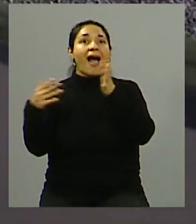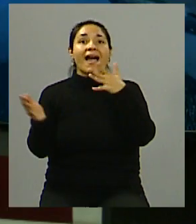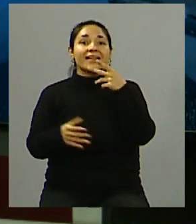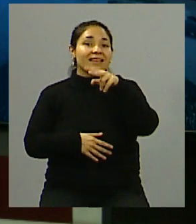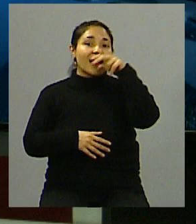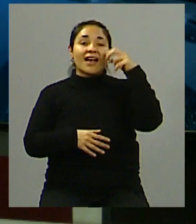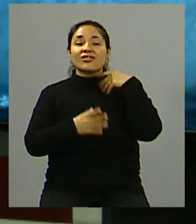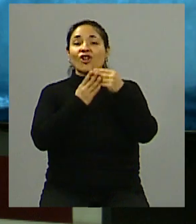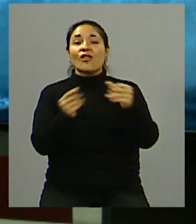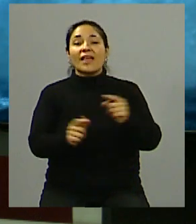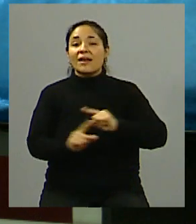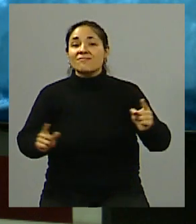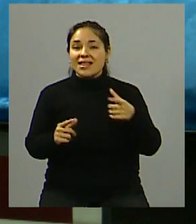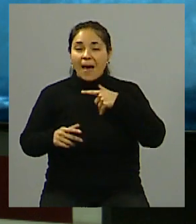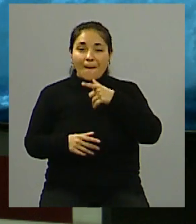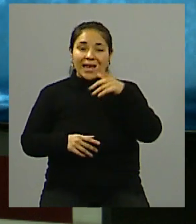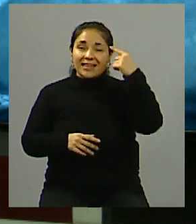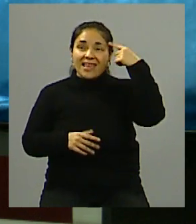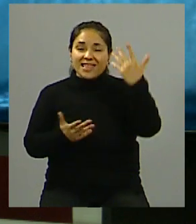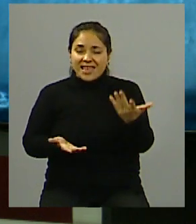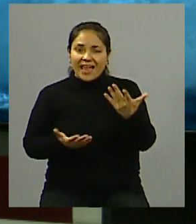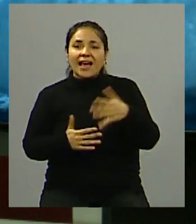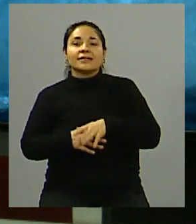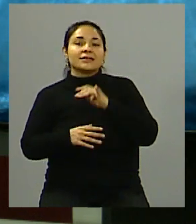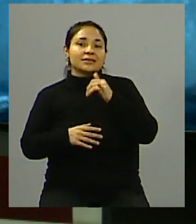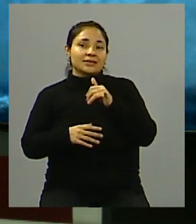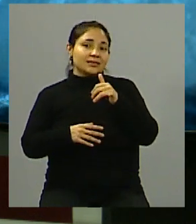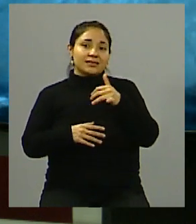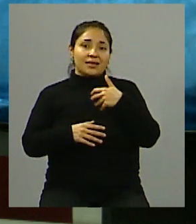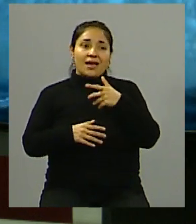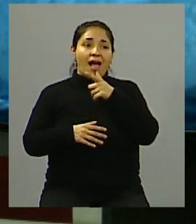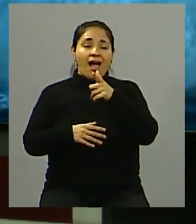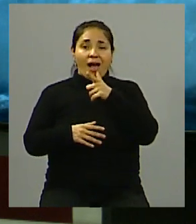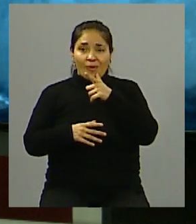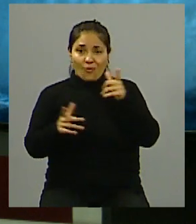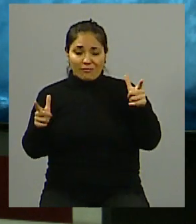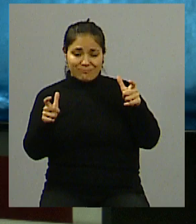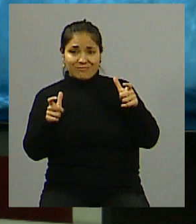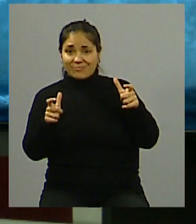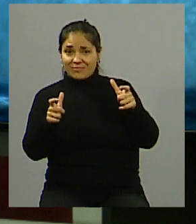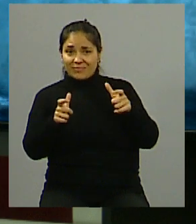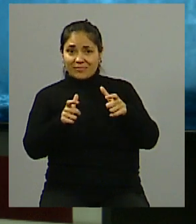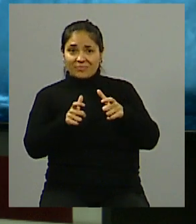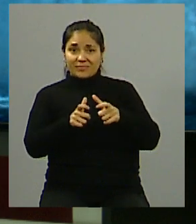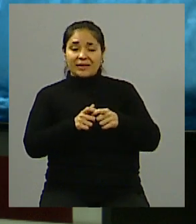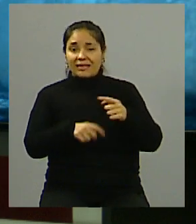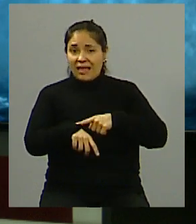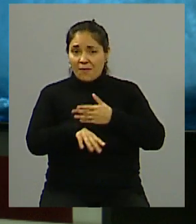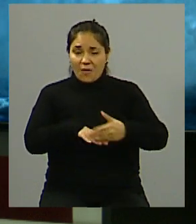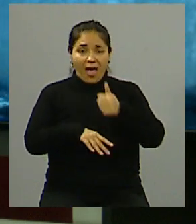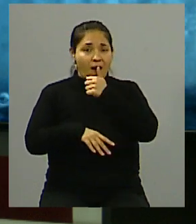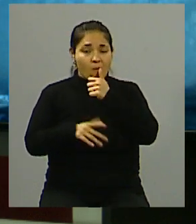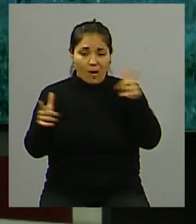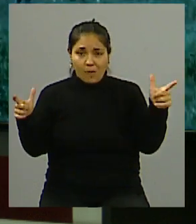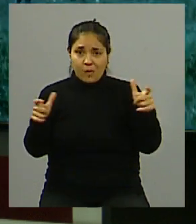y que es interminable, ¿no? Que a veces está esa creencia cuando en realidad es mucho más limitado de lo que se cree. Sin duda, sin duda. Creo que a